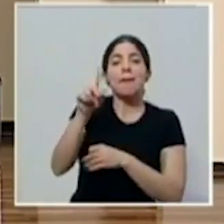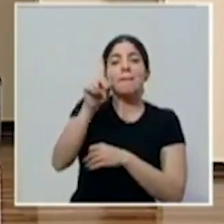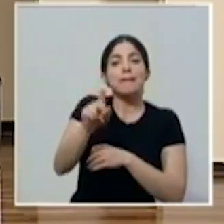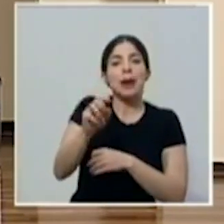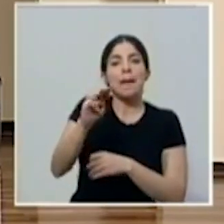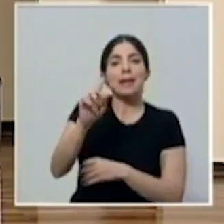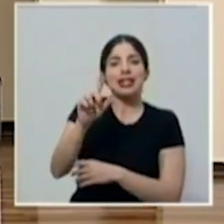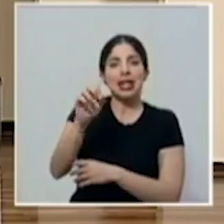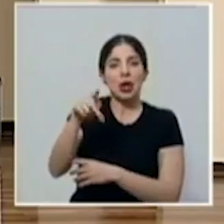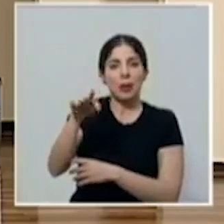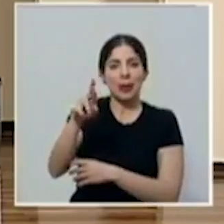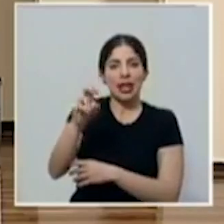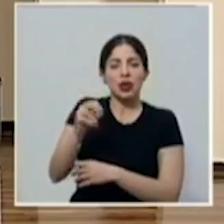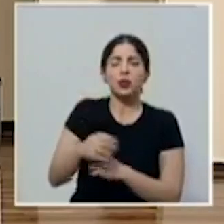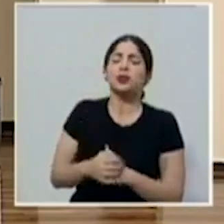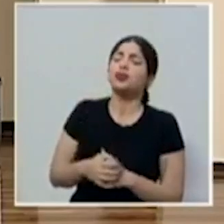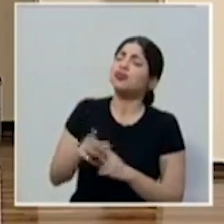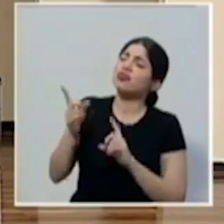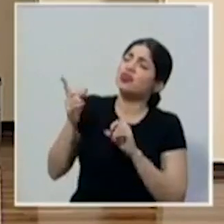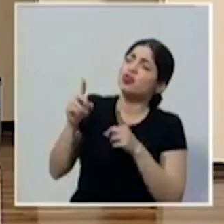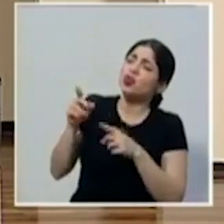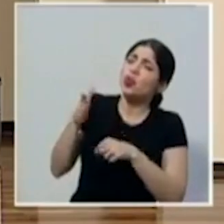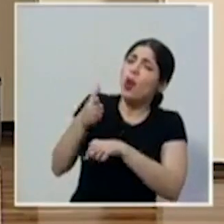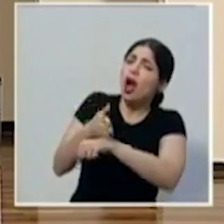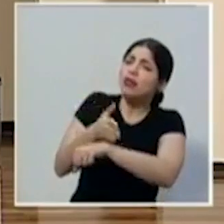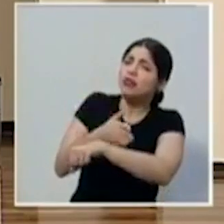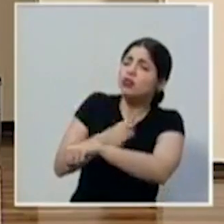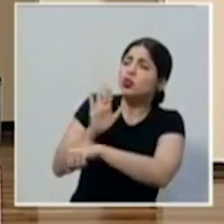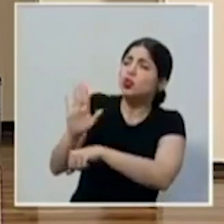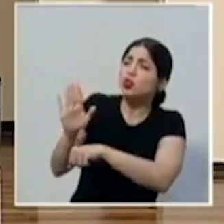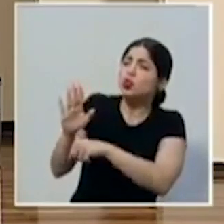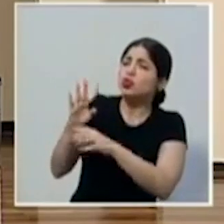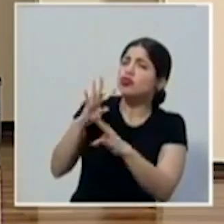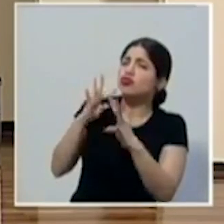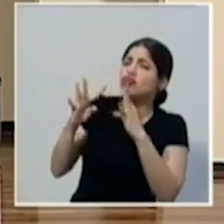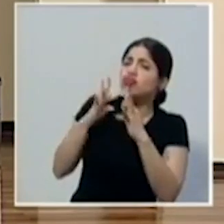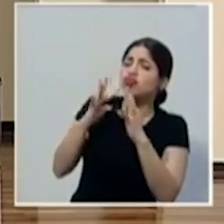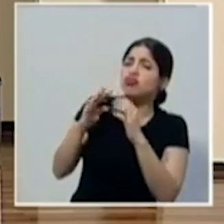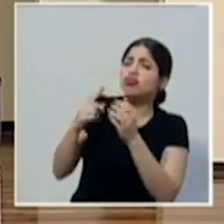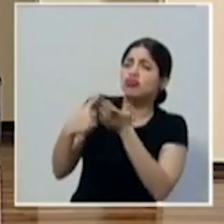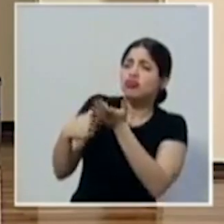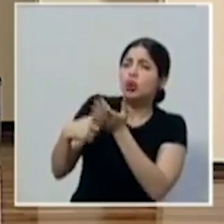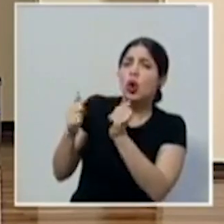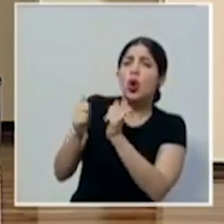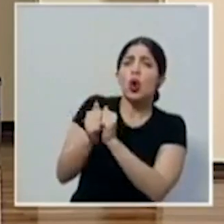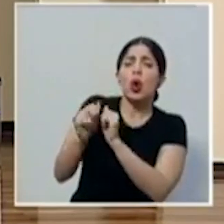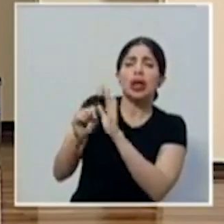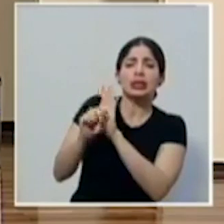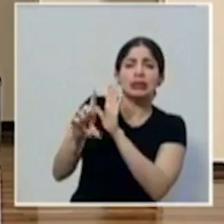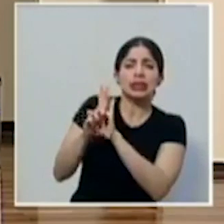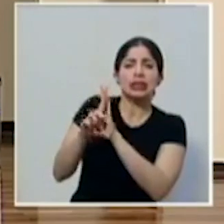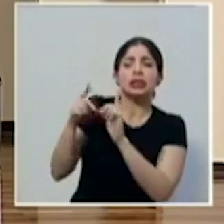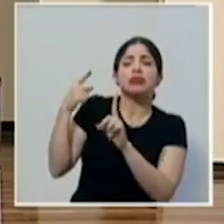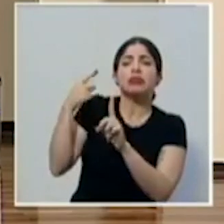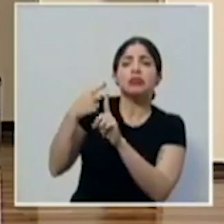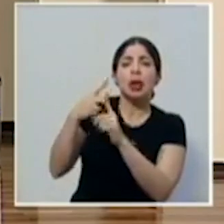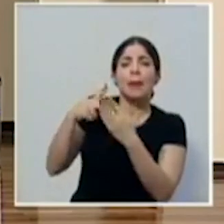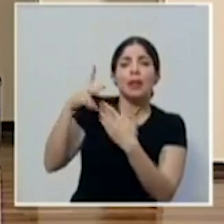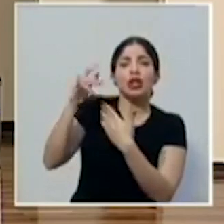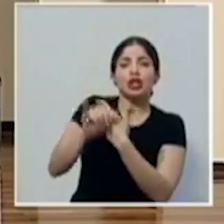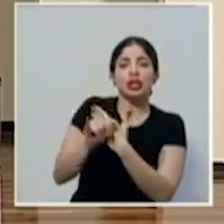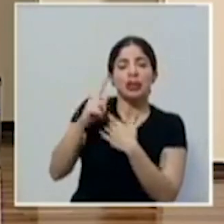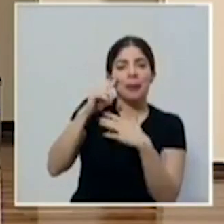ministro de la Presidencia. ¿Cuál es el avance de las conversaciones con el poder legislativo sobre proyectos de reactivación